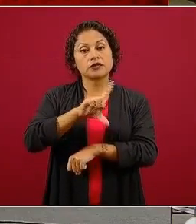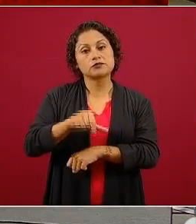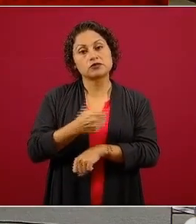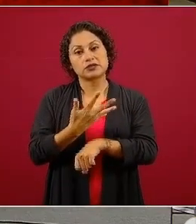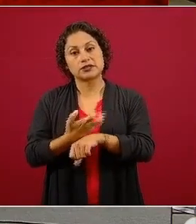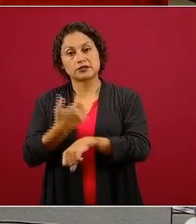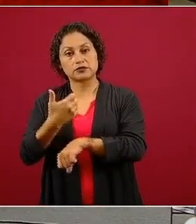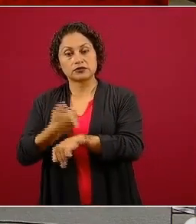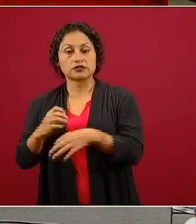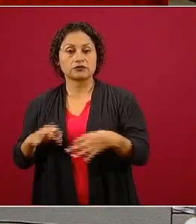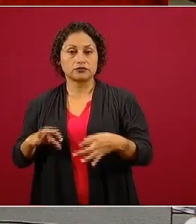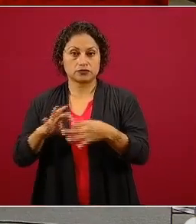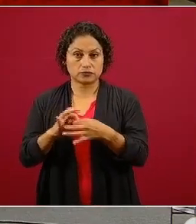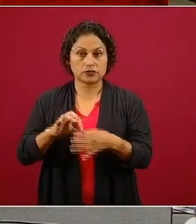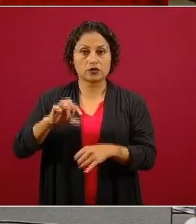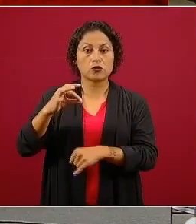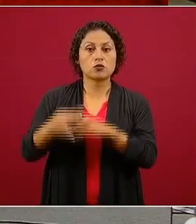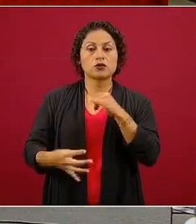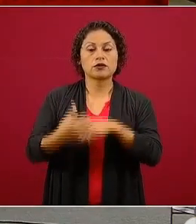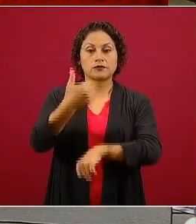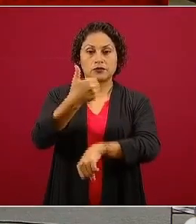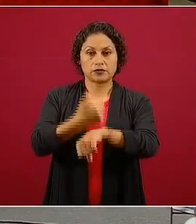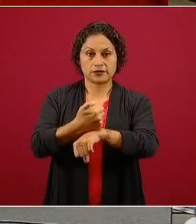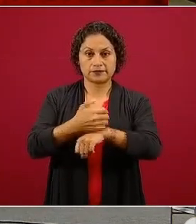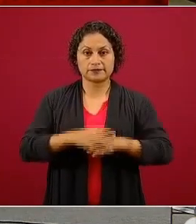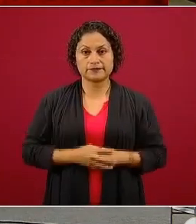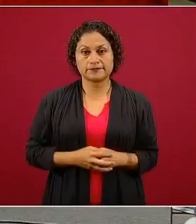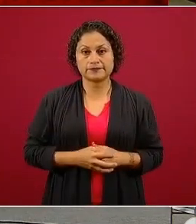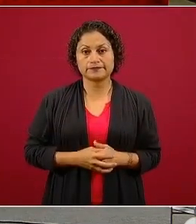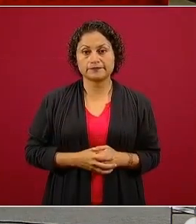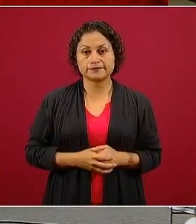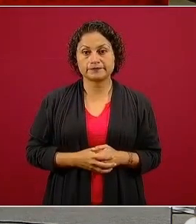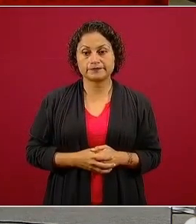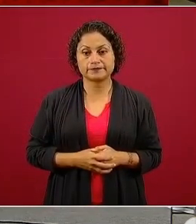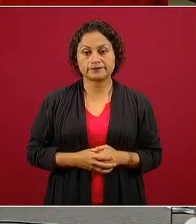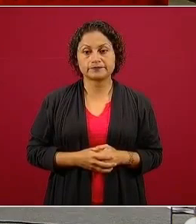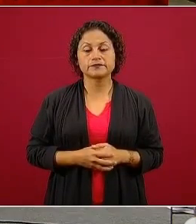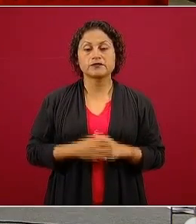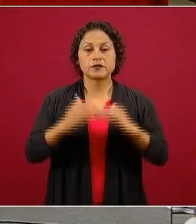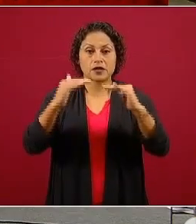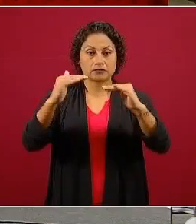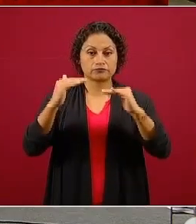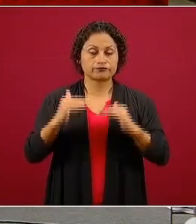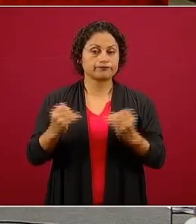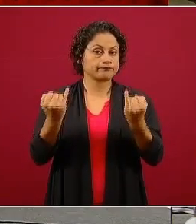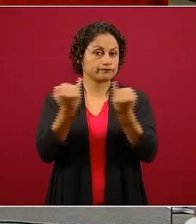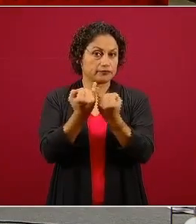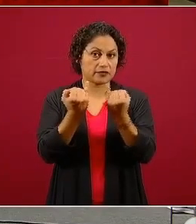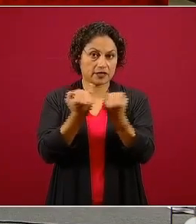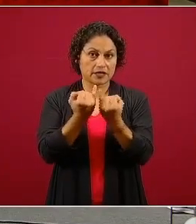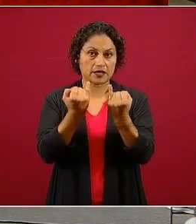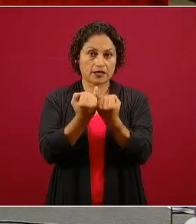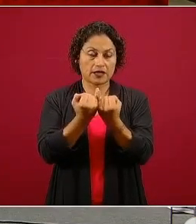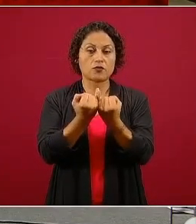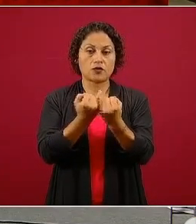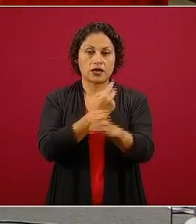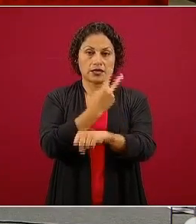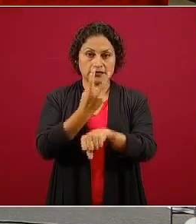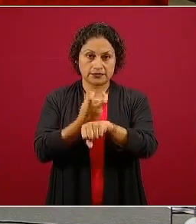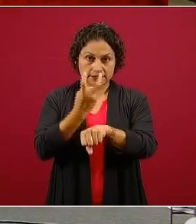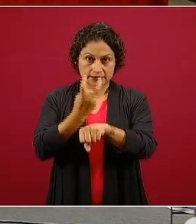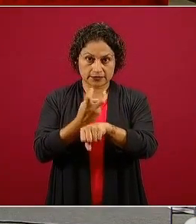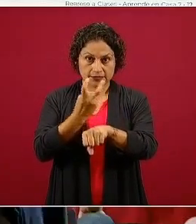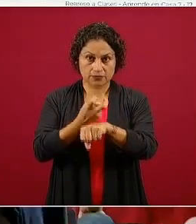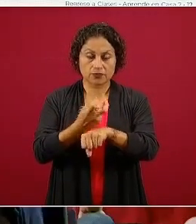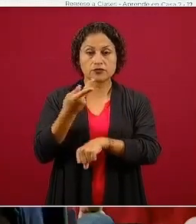y sexto. Siguiente. Lo mismo para la cadena dos, nada más que esta es, en el